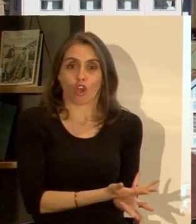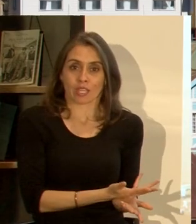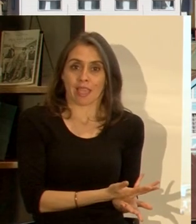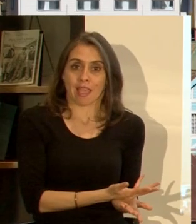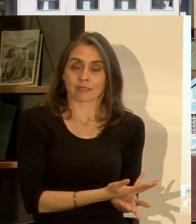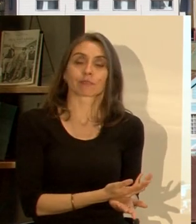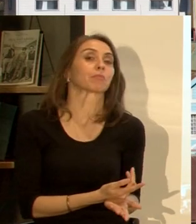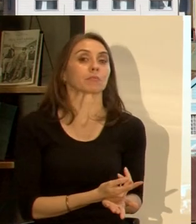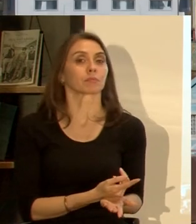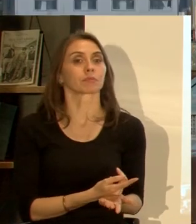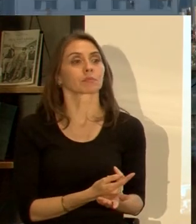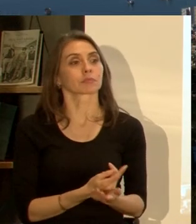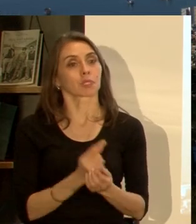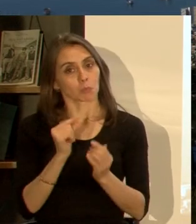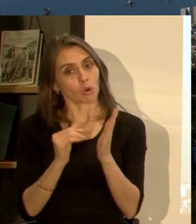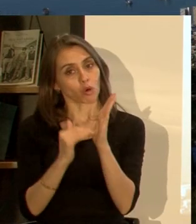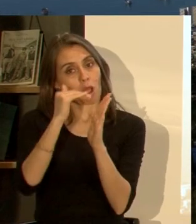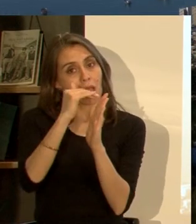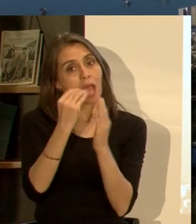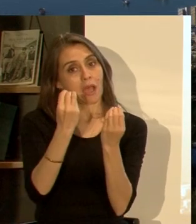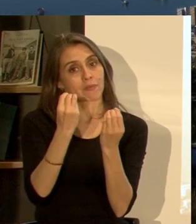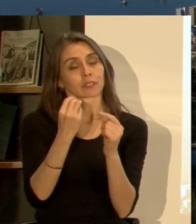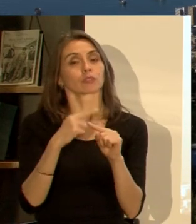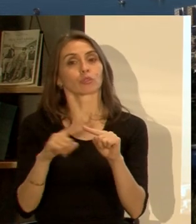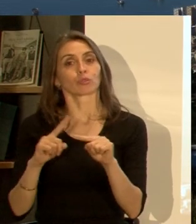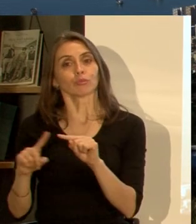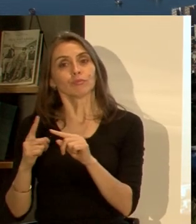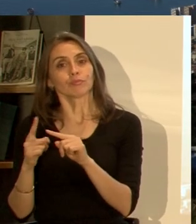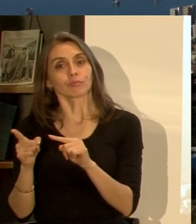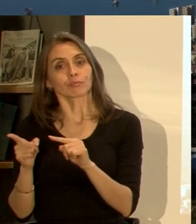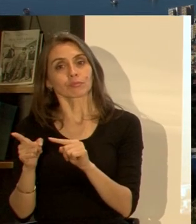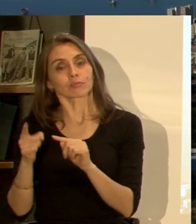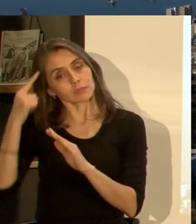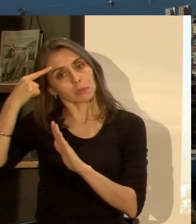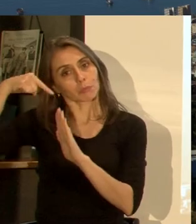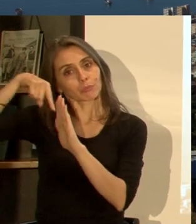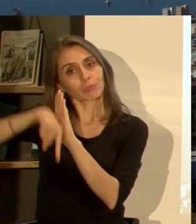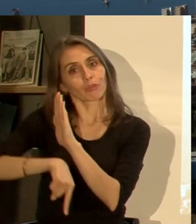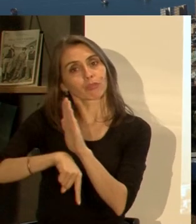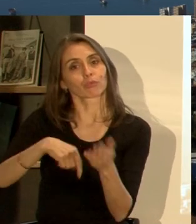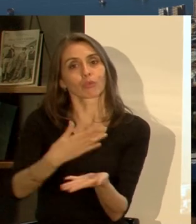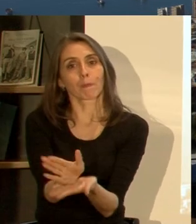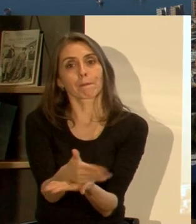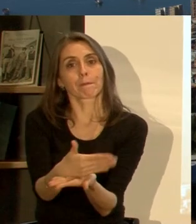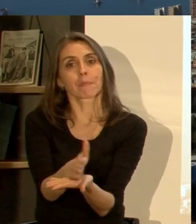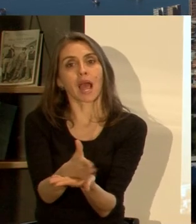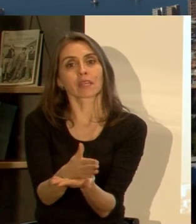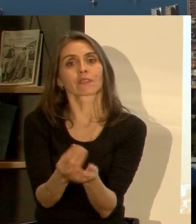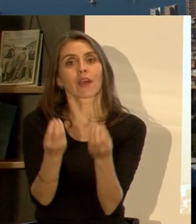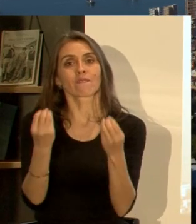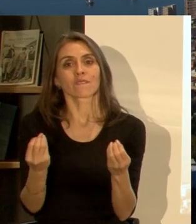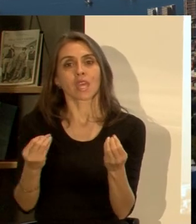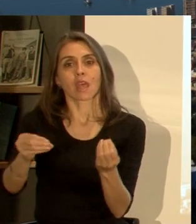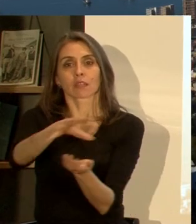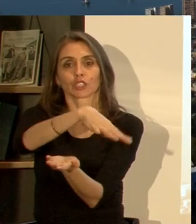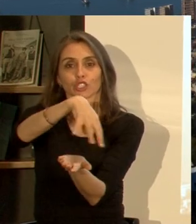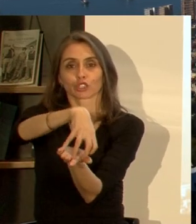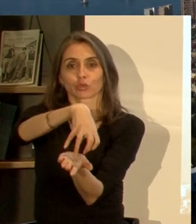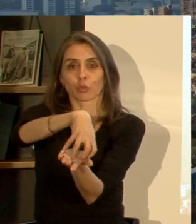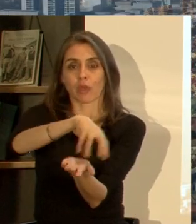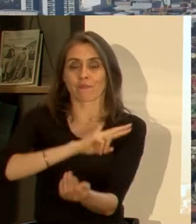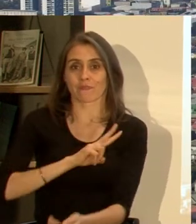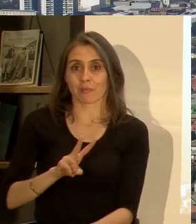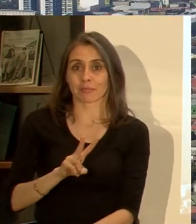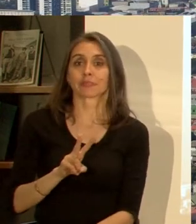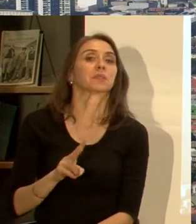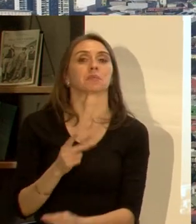que es ahí donde hemos visto algún avance pero otra cosa es ir al meollo del asunto que es planificar una nueva condición de ciudad y ahí hemos